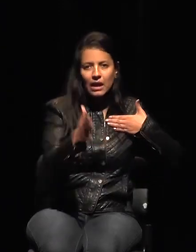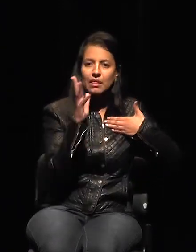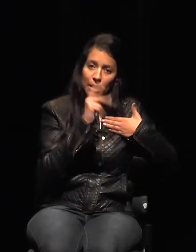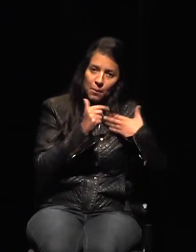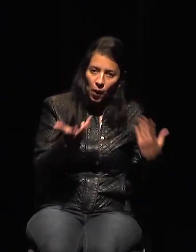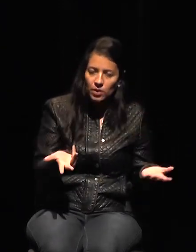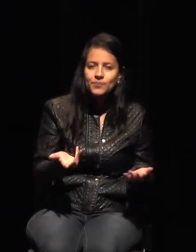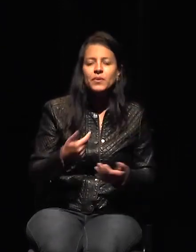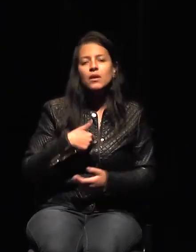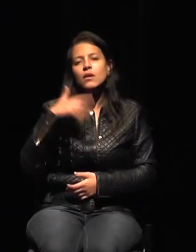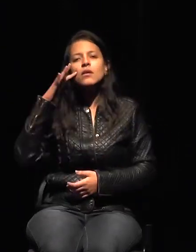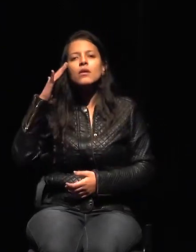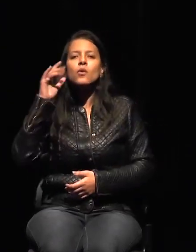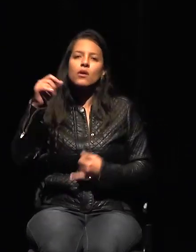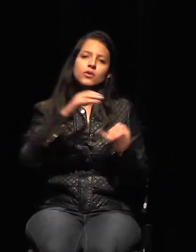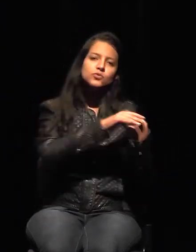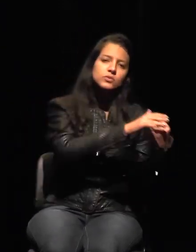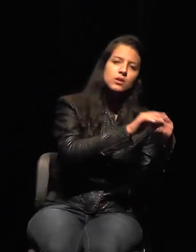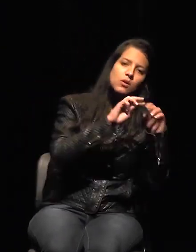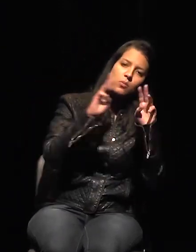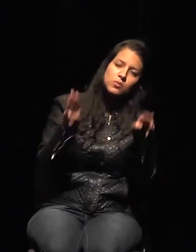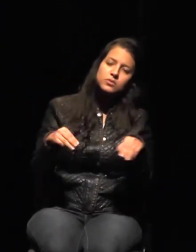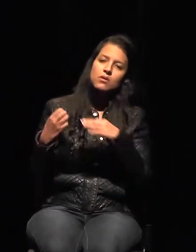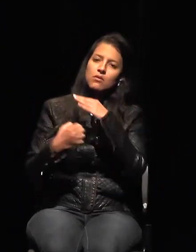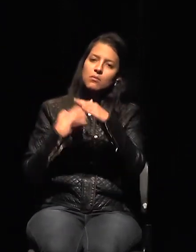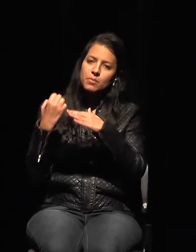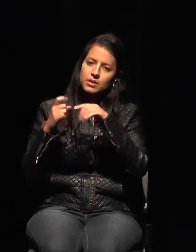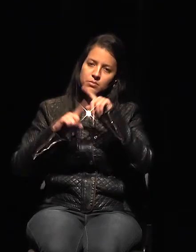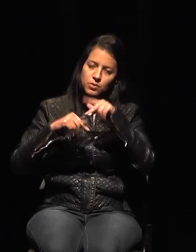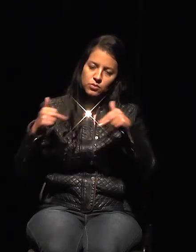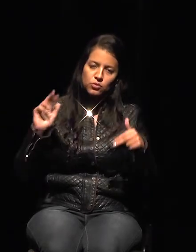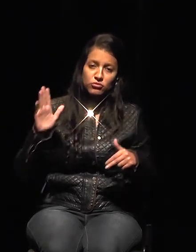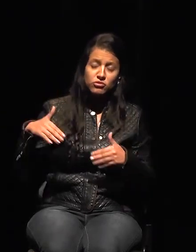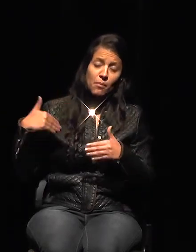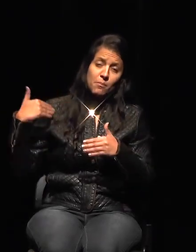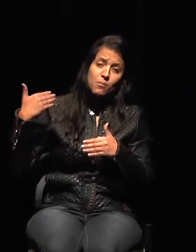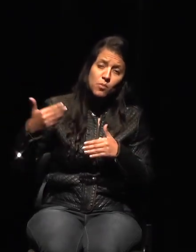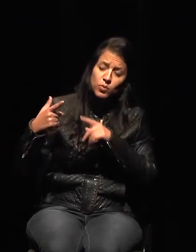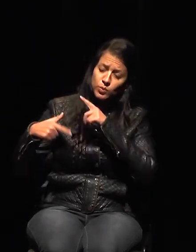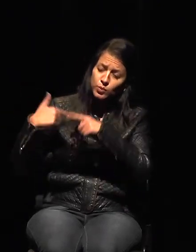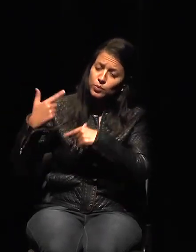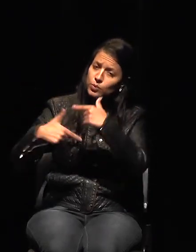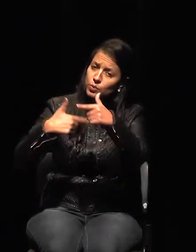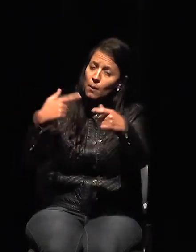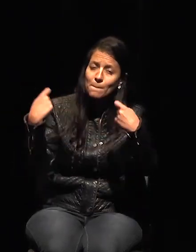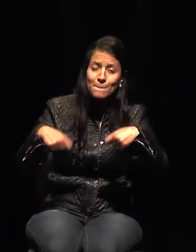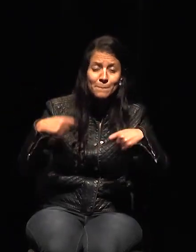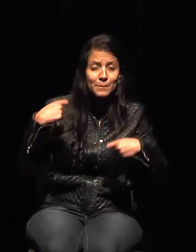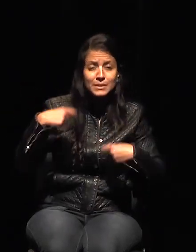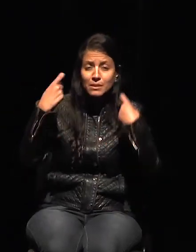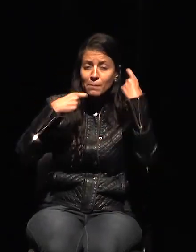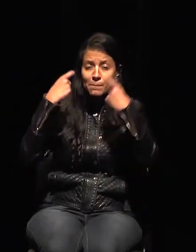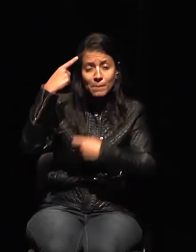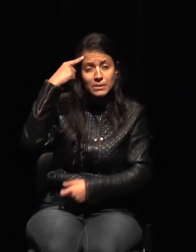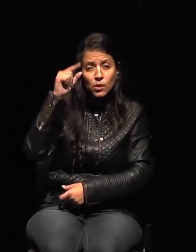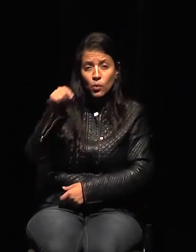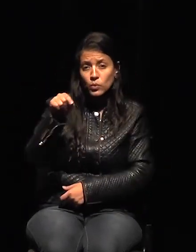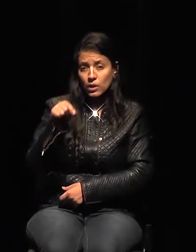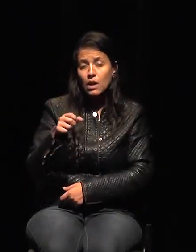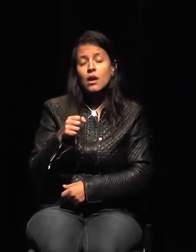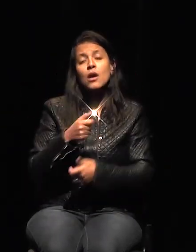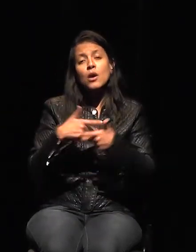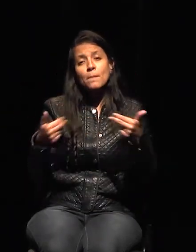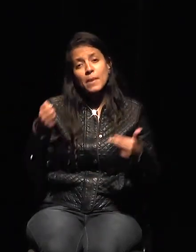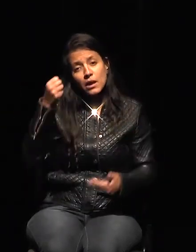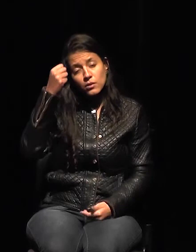productoras que trabajan desde hace mucho. Hay que considerar que cuando llega el bien cultural, ya hemos firmado toda suerte de